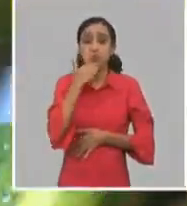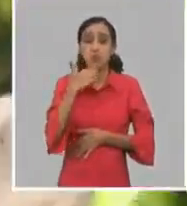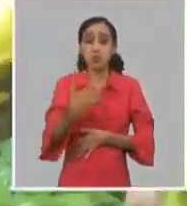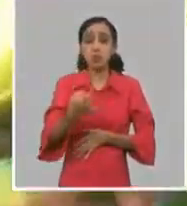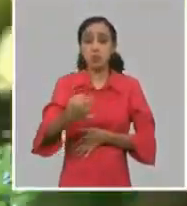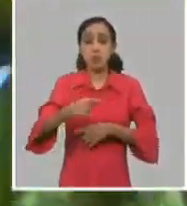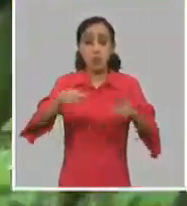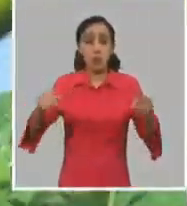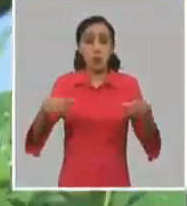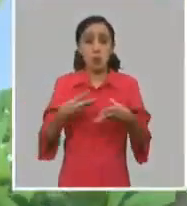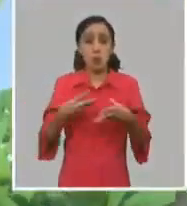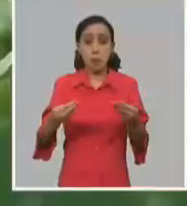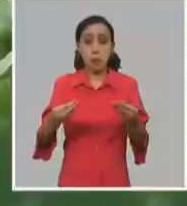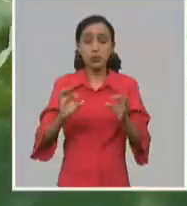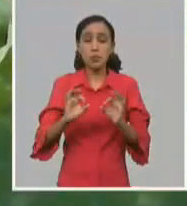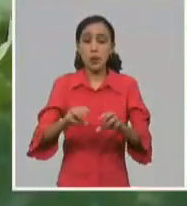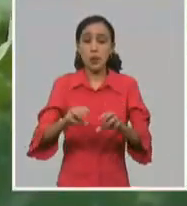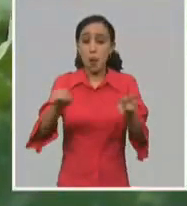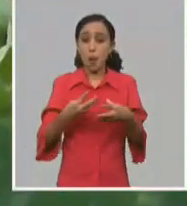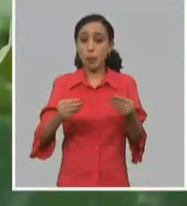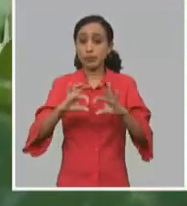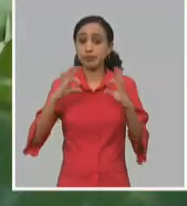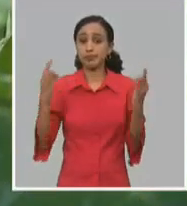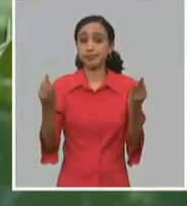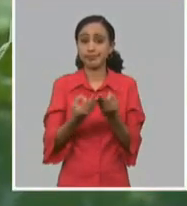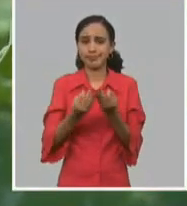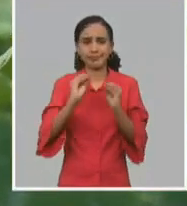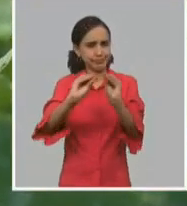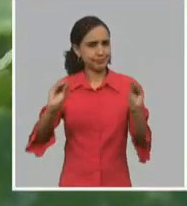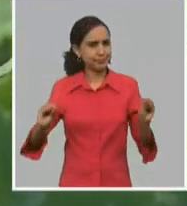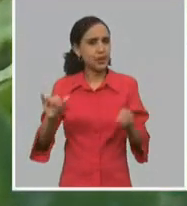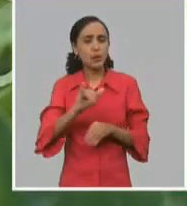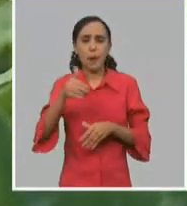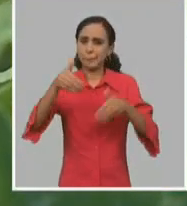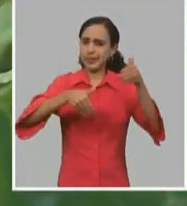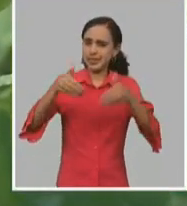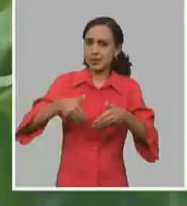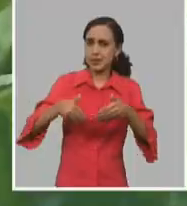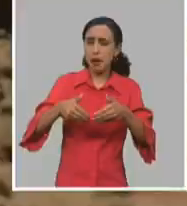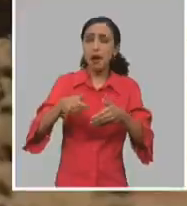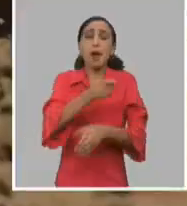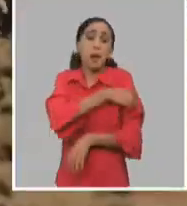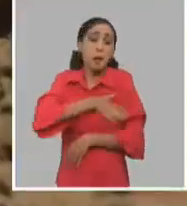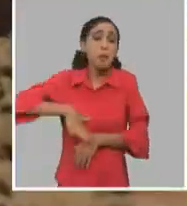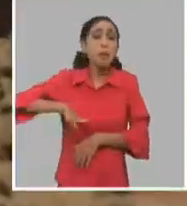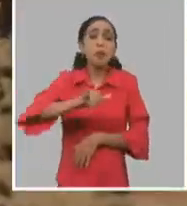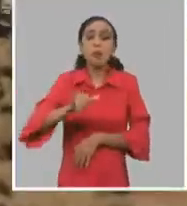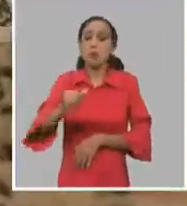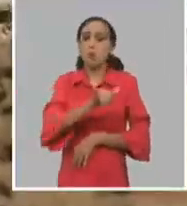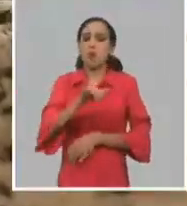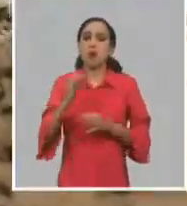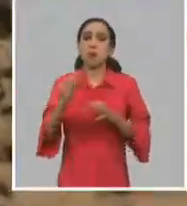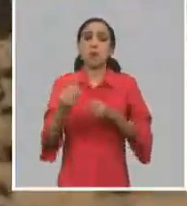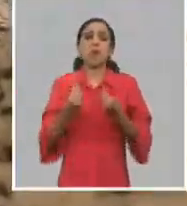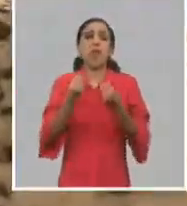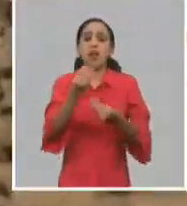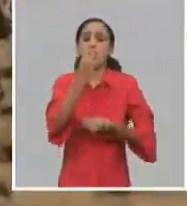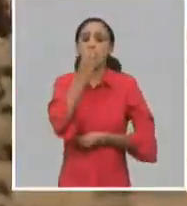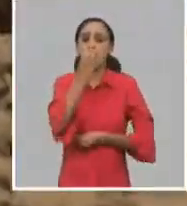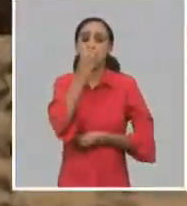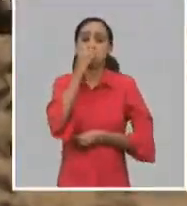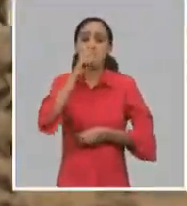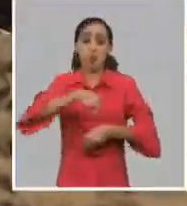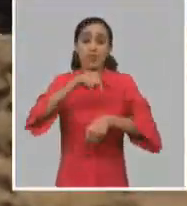en patios y parcelas familiares, una convocatoria a la que se ha sumado ya buena parte del pueblo para garantizar comida en